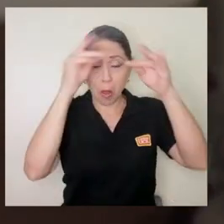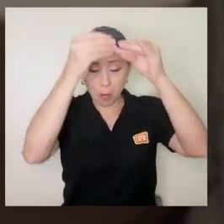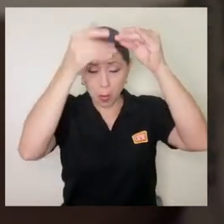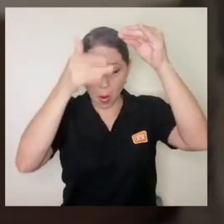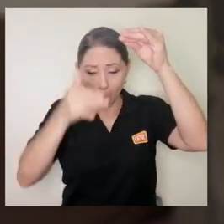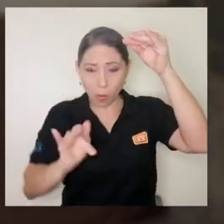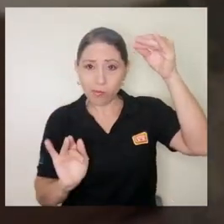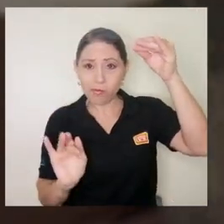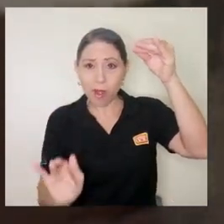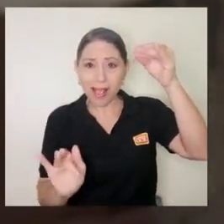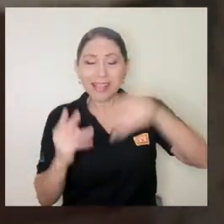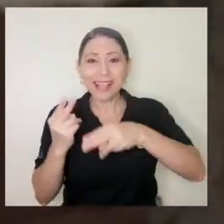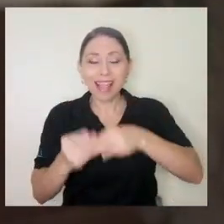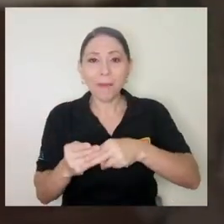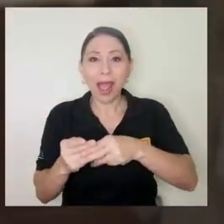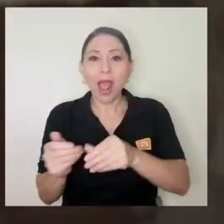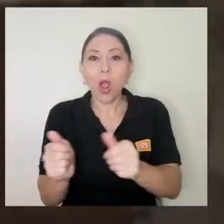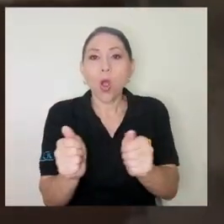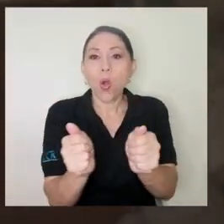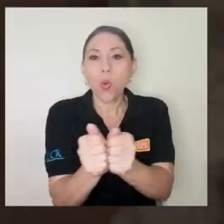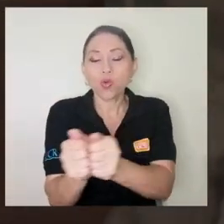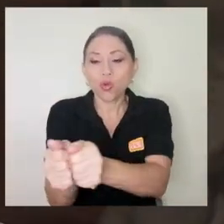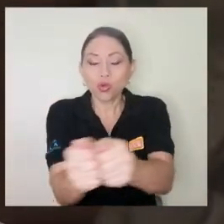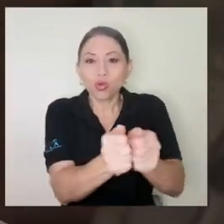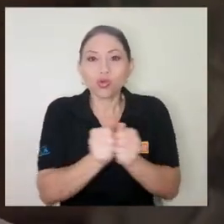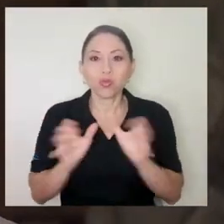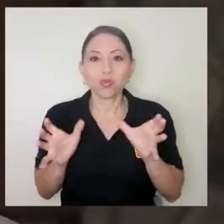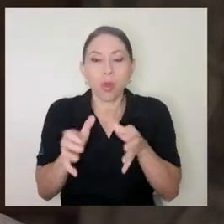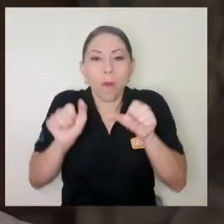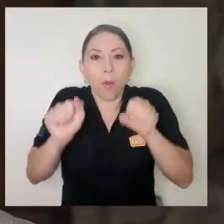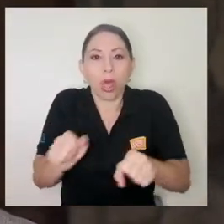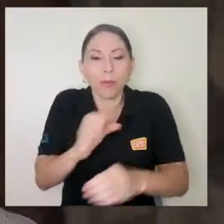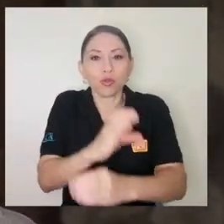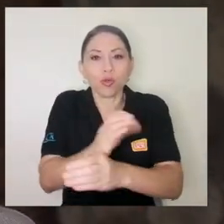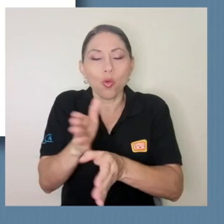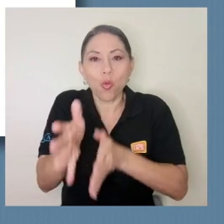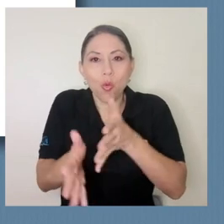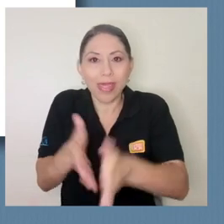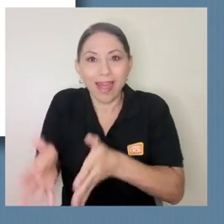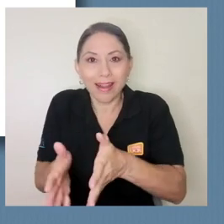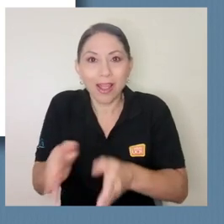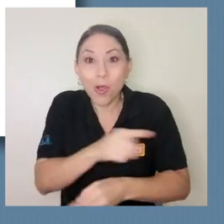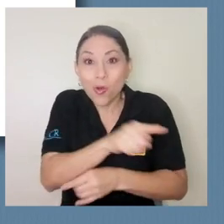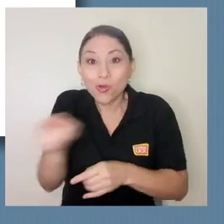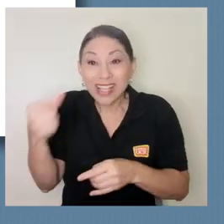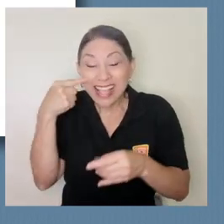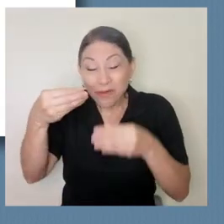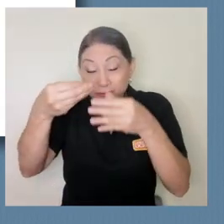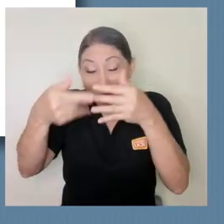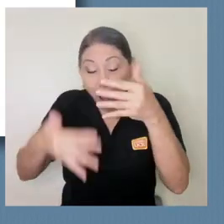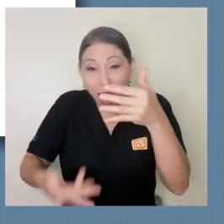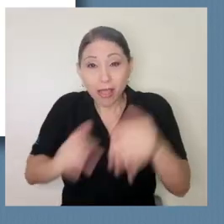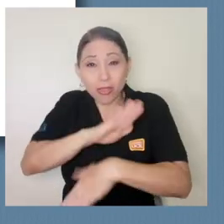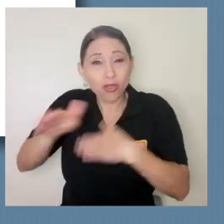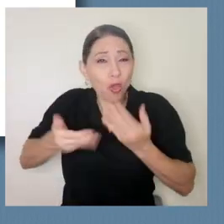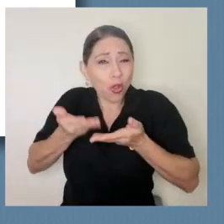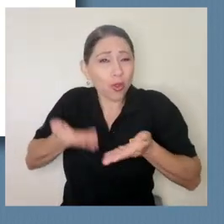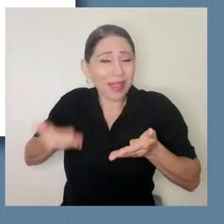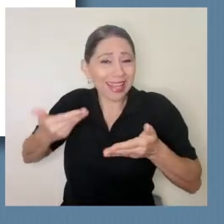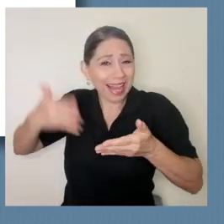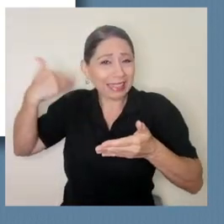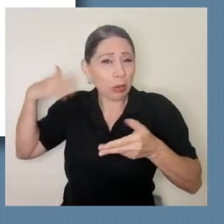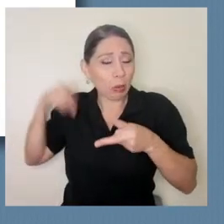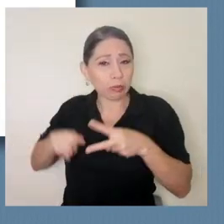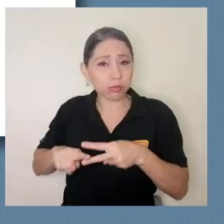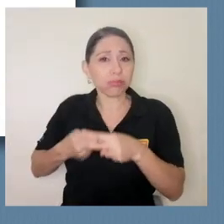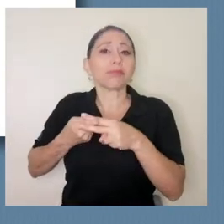hay un sitio que se llama Juntos, Juntas nos podemos cuidar y ustedes pueden entrar ahí van a encontrar todos los materiales que hemos construido desde el inicio de